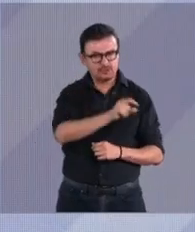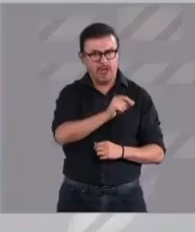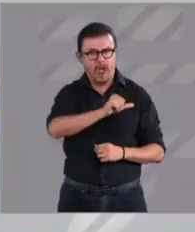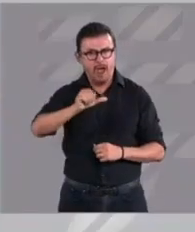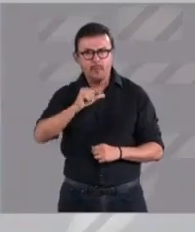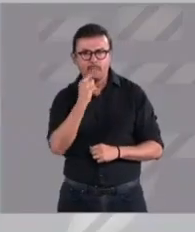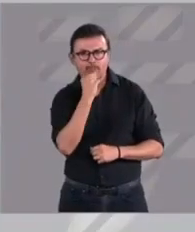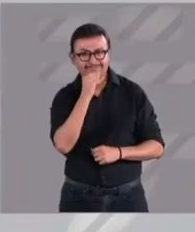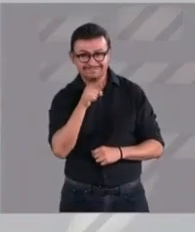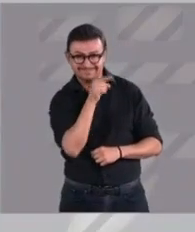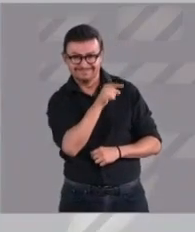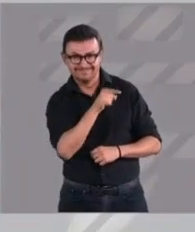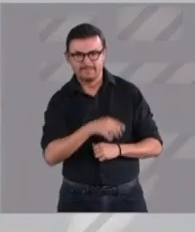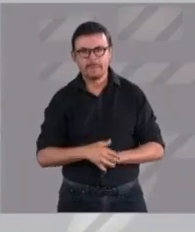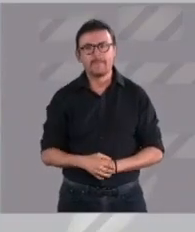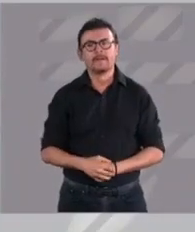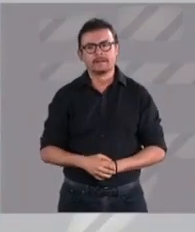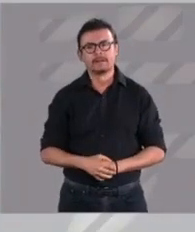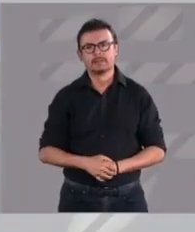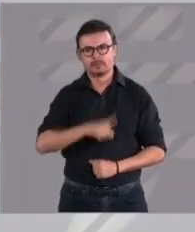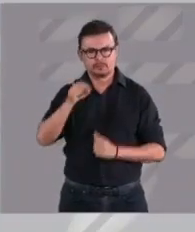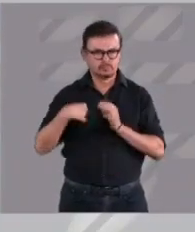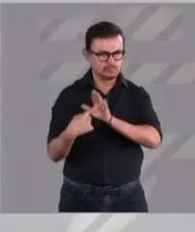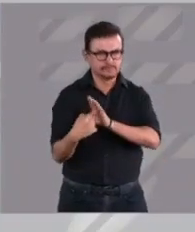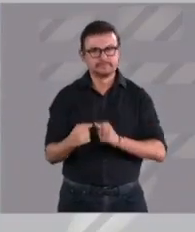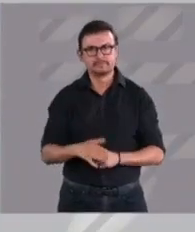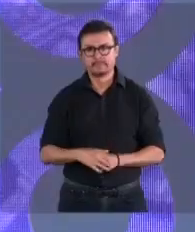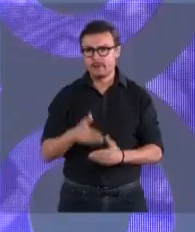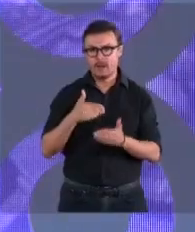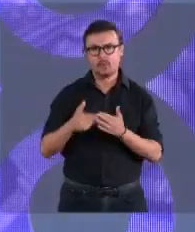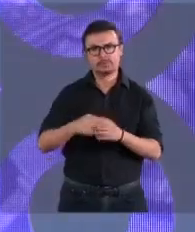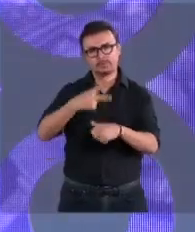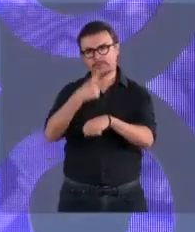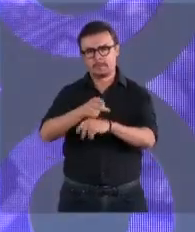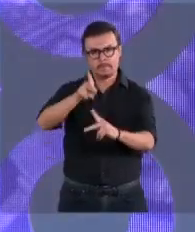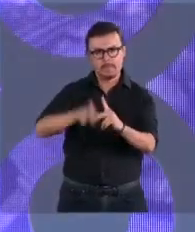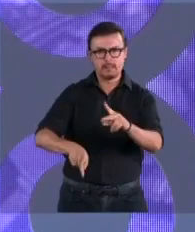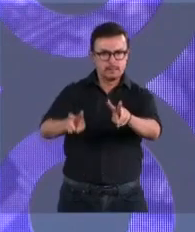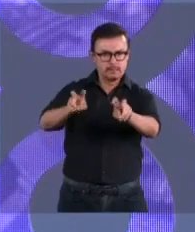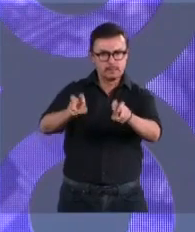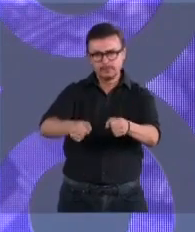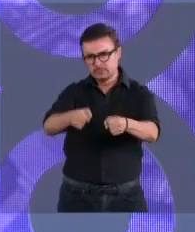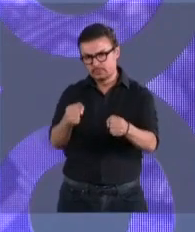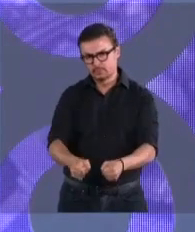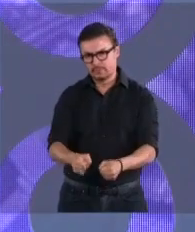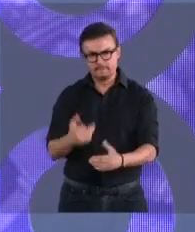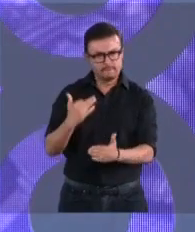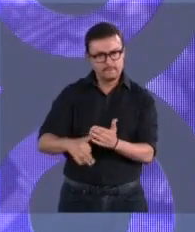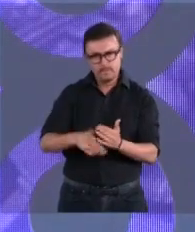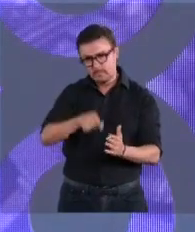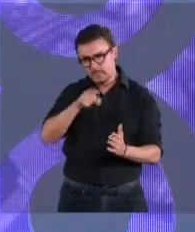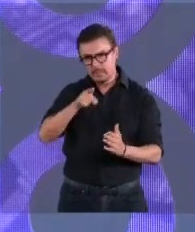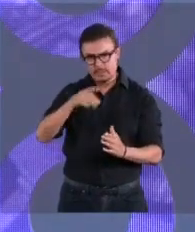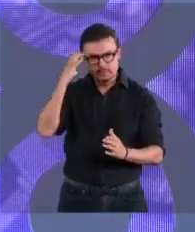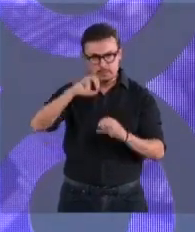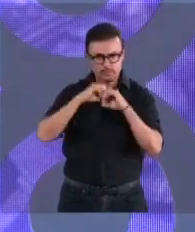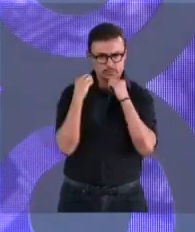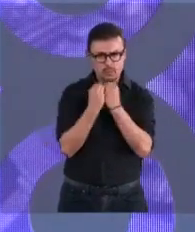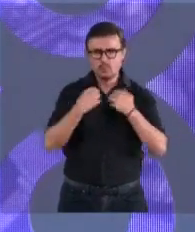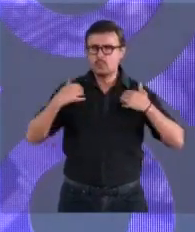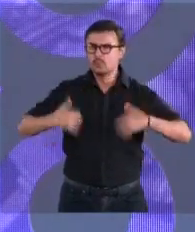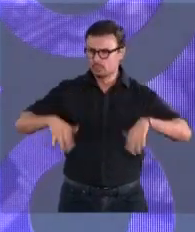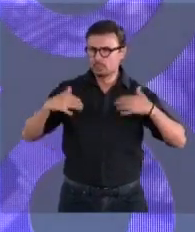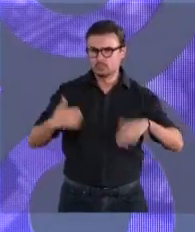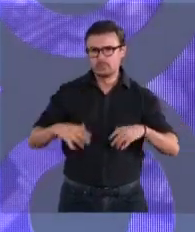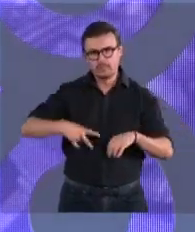Vamos al segundo segmento de esta noche, los temas son inseguridad y crimen organizado, estos son un cáncer para México,